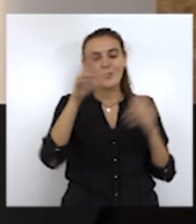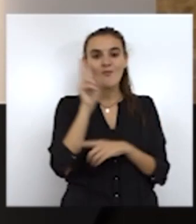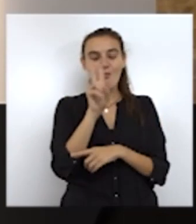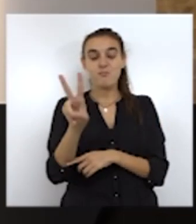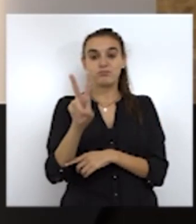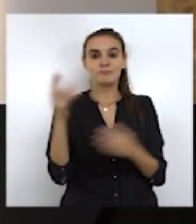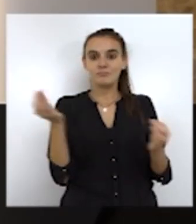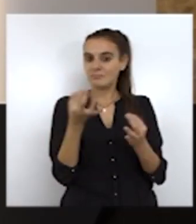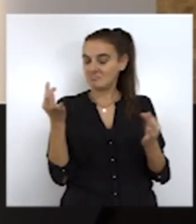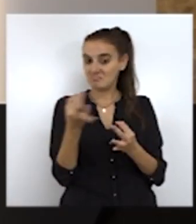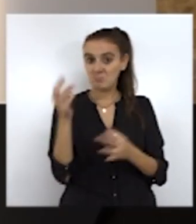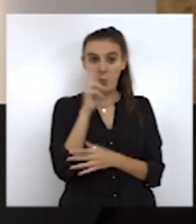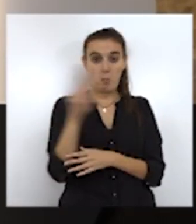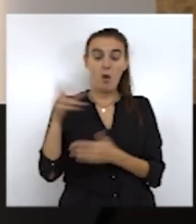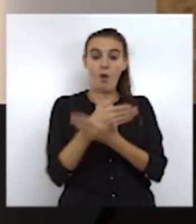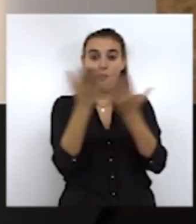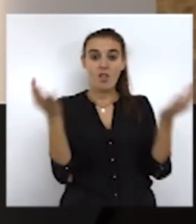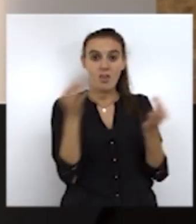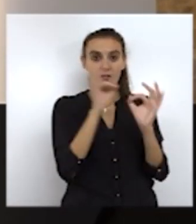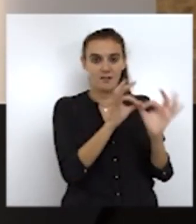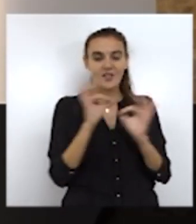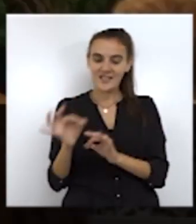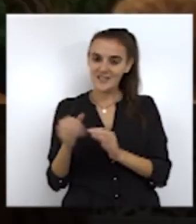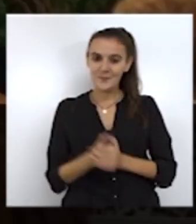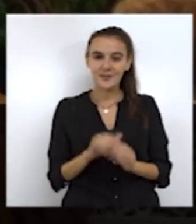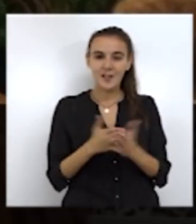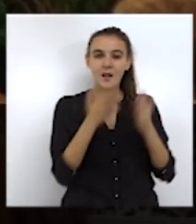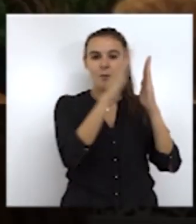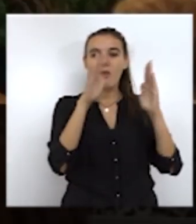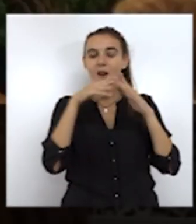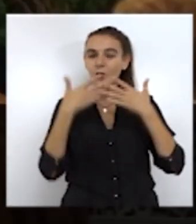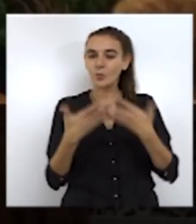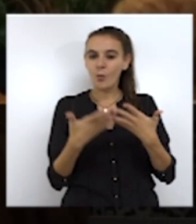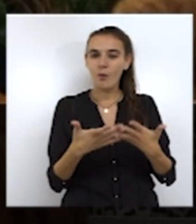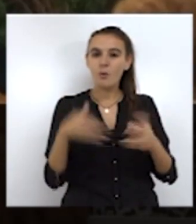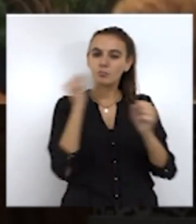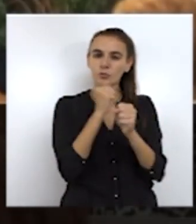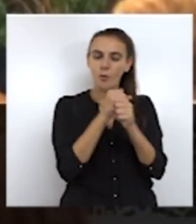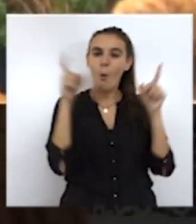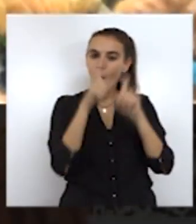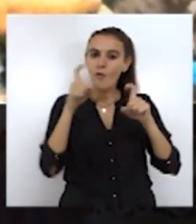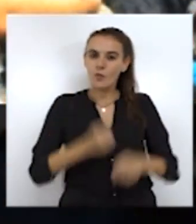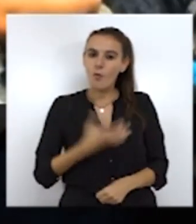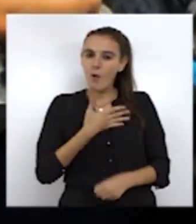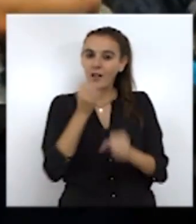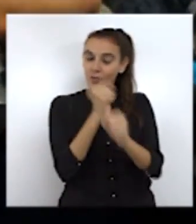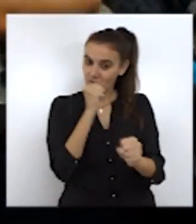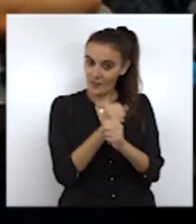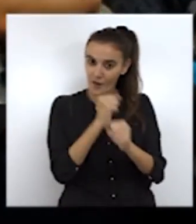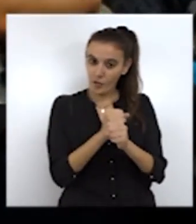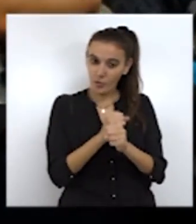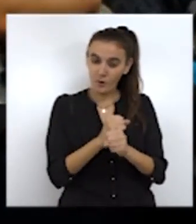pueden ofrecer algo así. La biblioteca actual es un ejemplo de empeño, esfuerzo, vocación y trabajo.